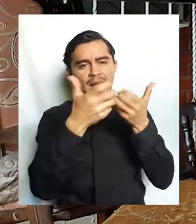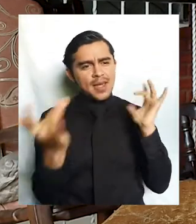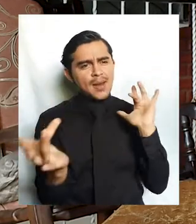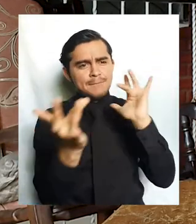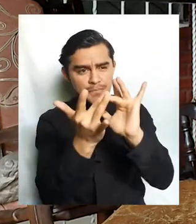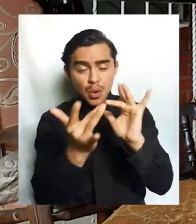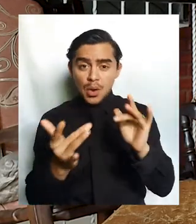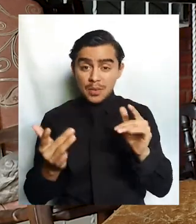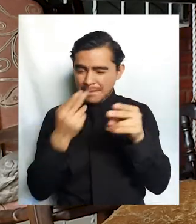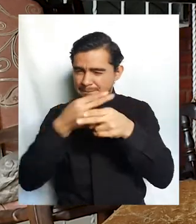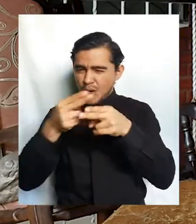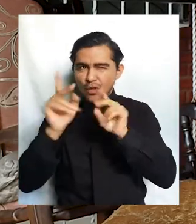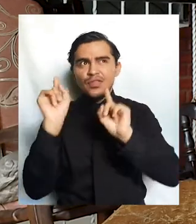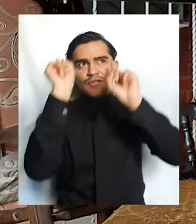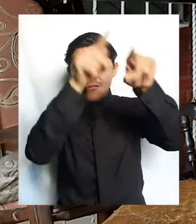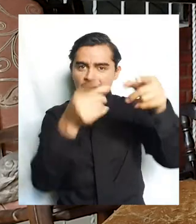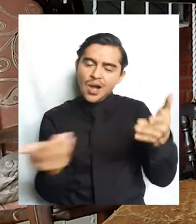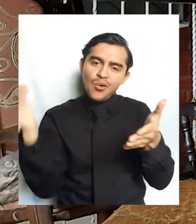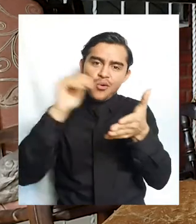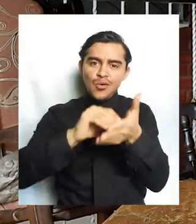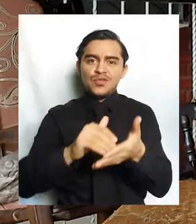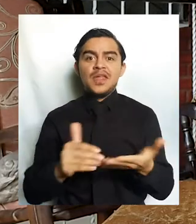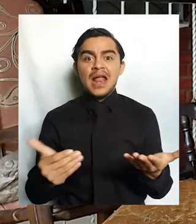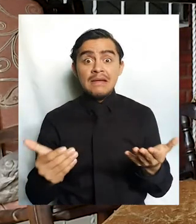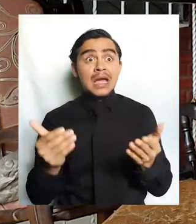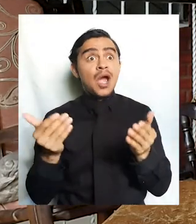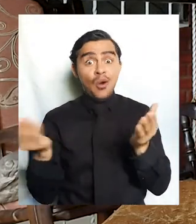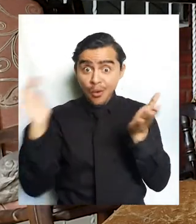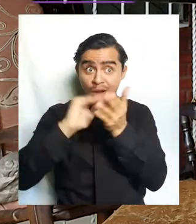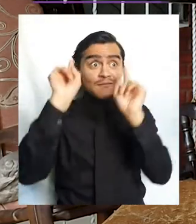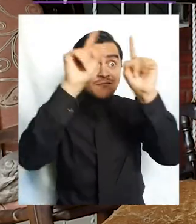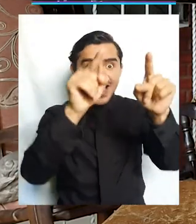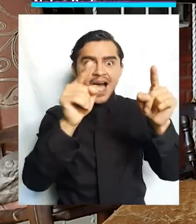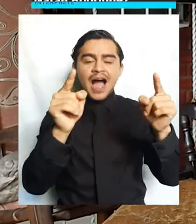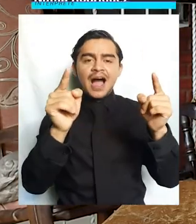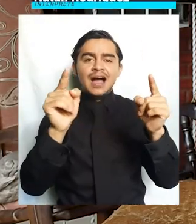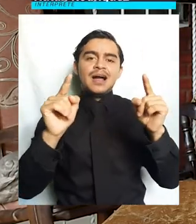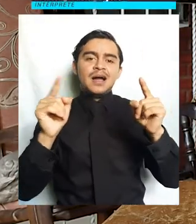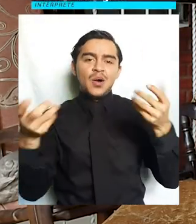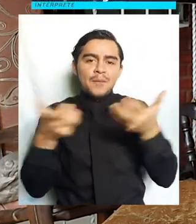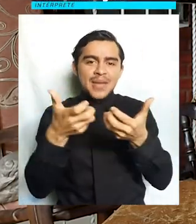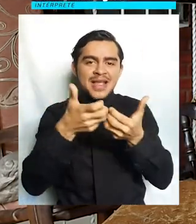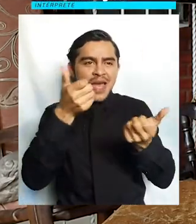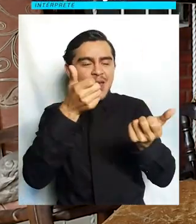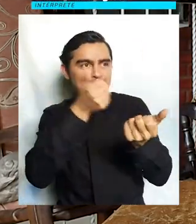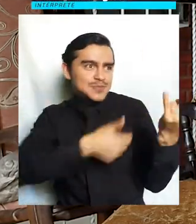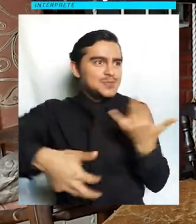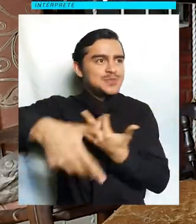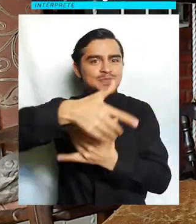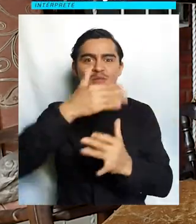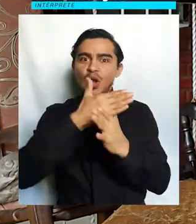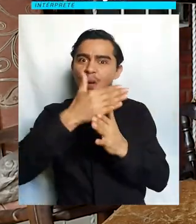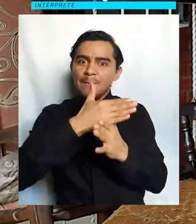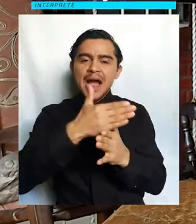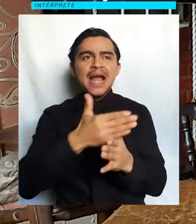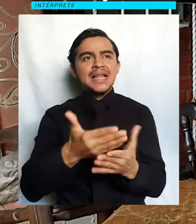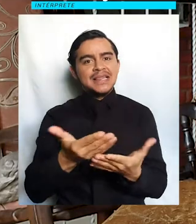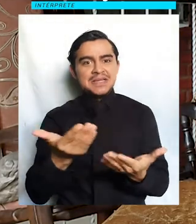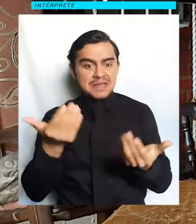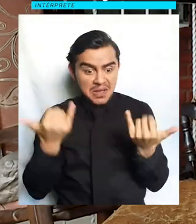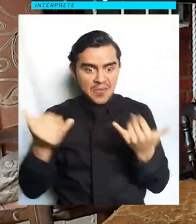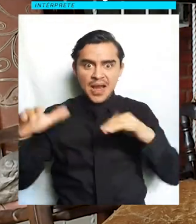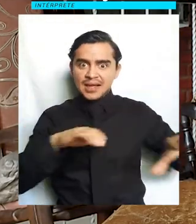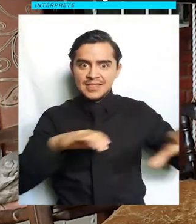segura que cuando eso suceda vamos a compartir con todos nuestros compañeros las actividades que nosotros realizamos. Pero mientras tanto,